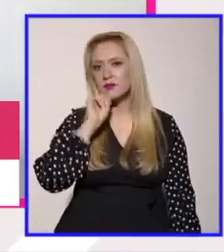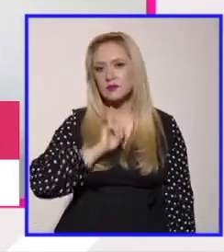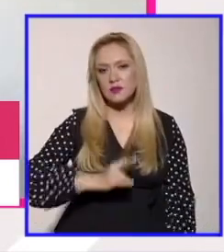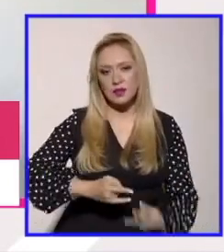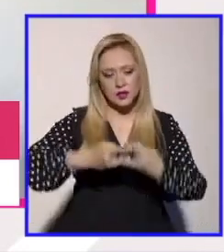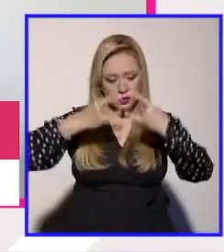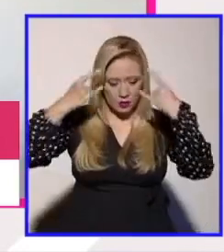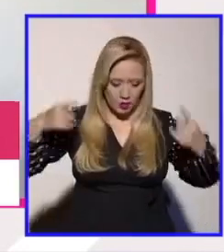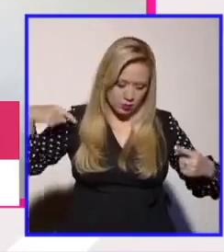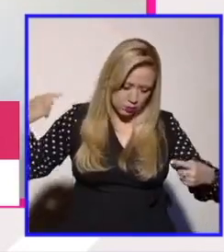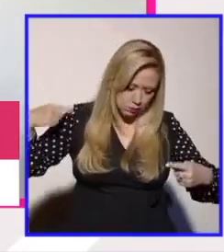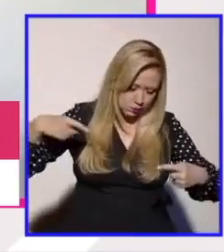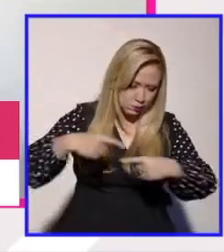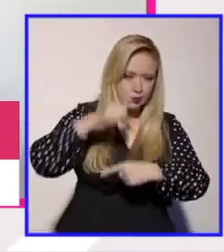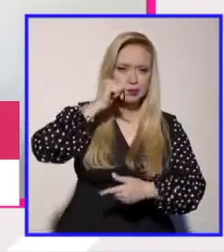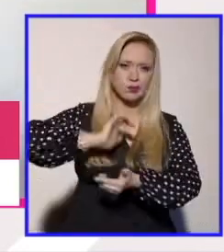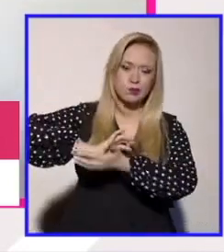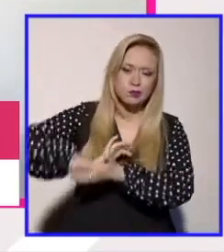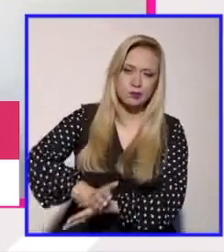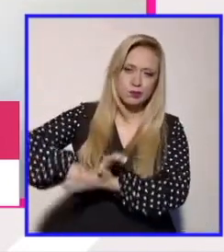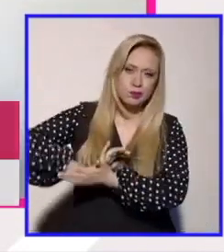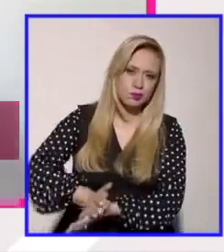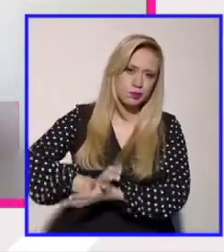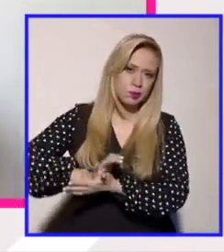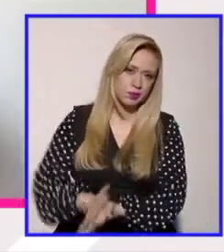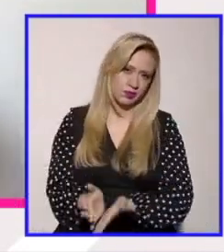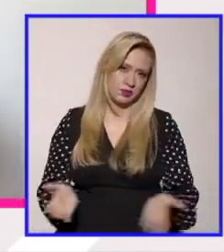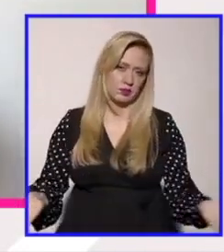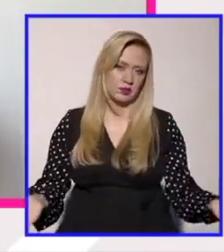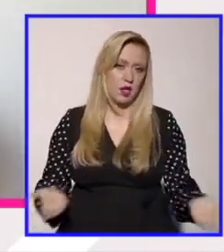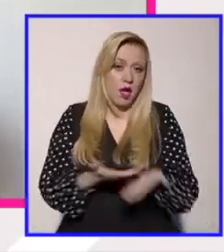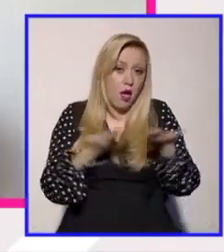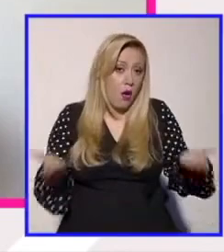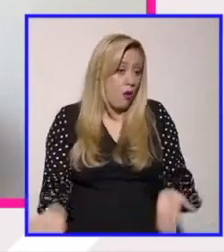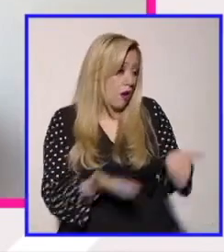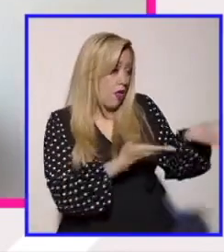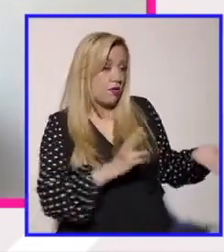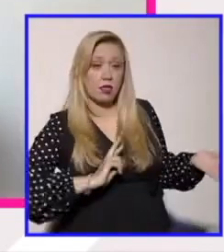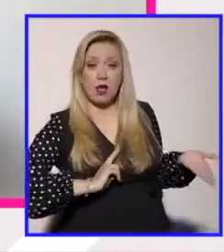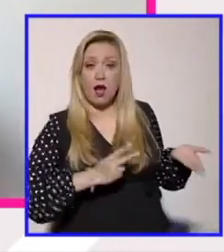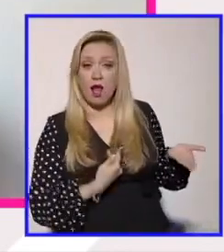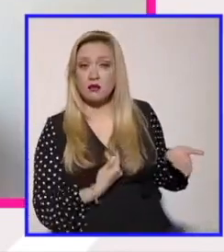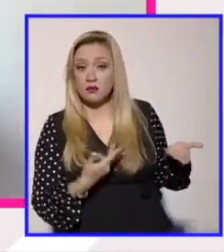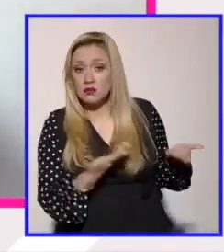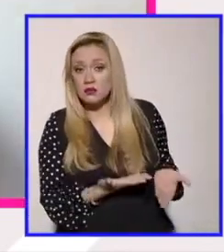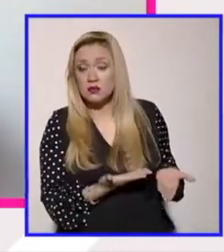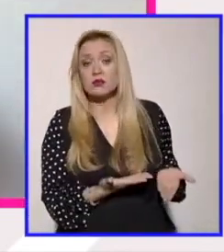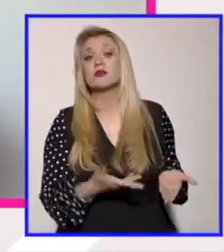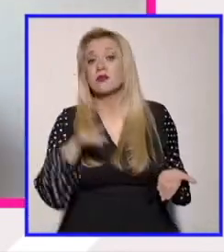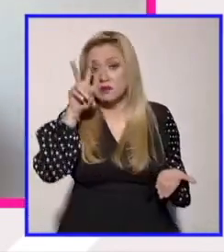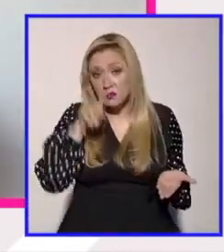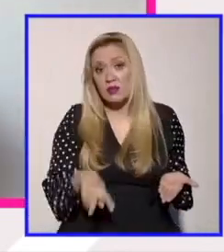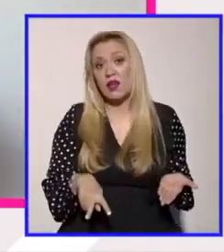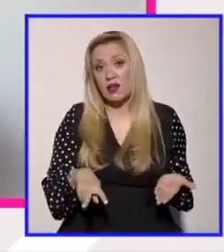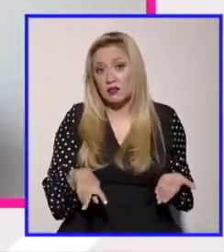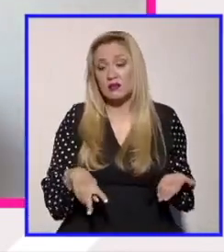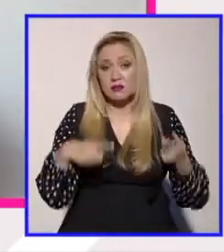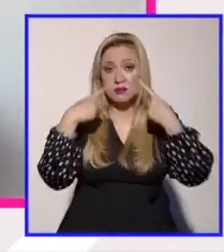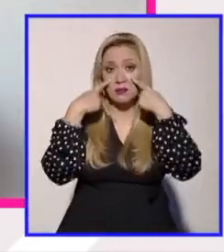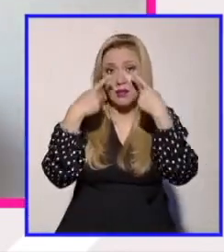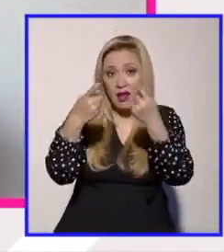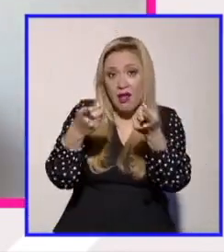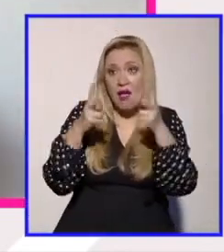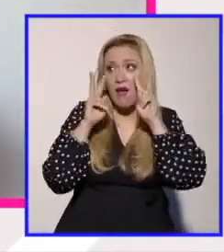cuando vemos ahora la experiencia de las mujeres trans eso nos hace ver nos hace dimensionar esta